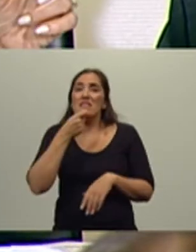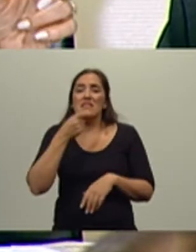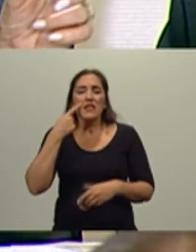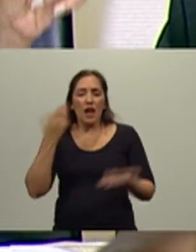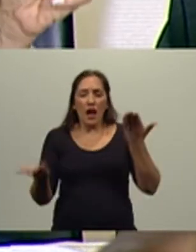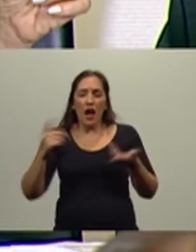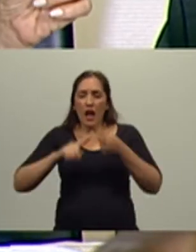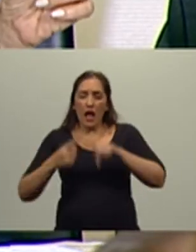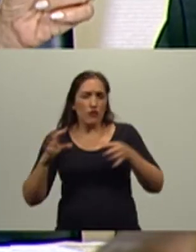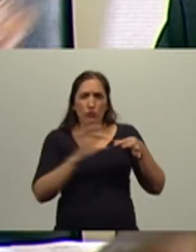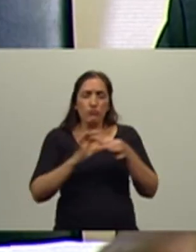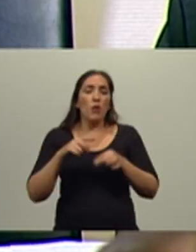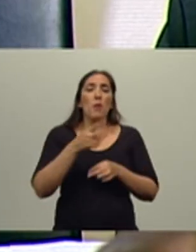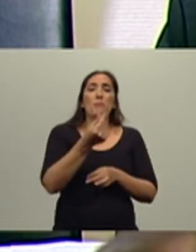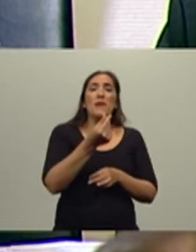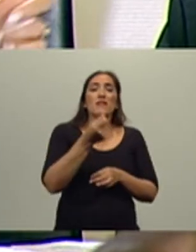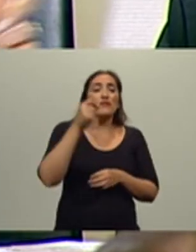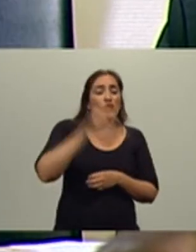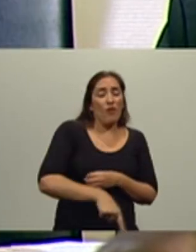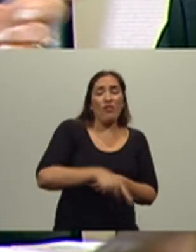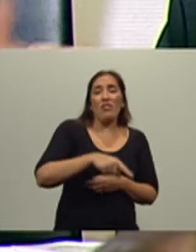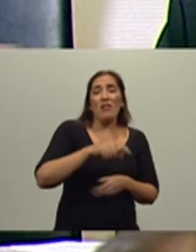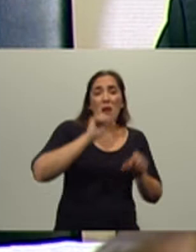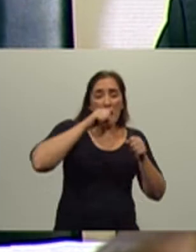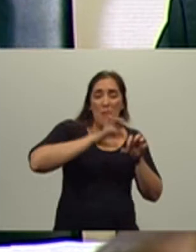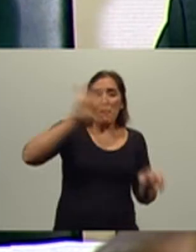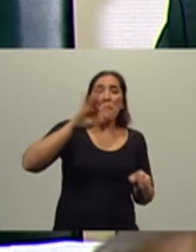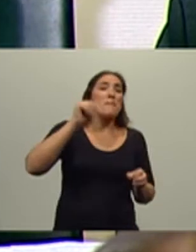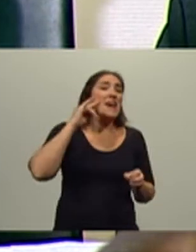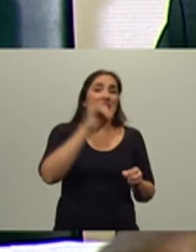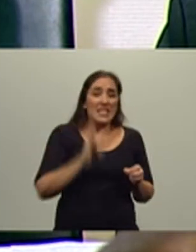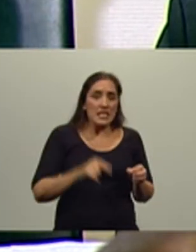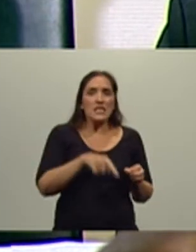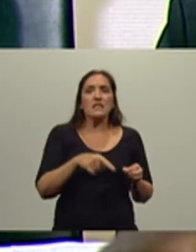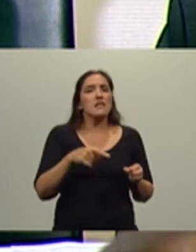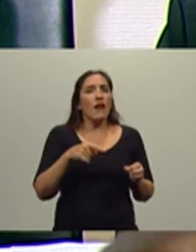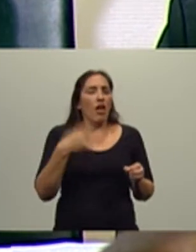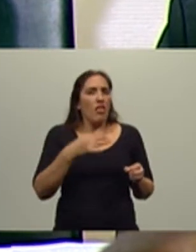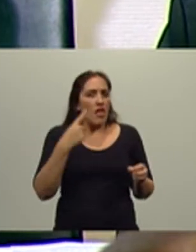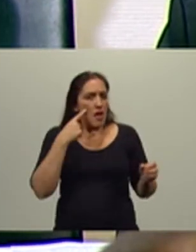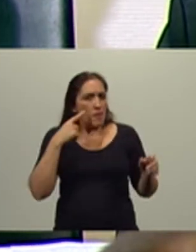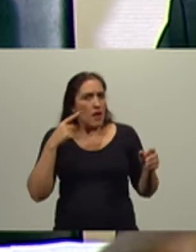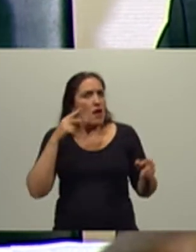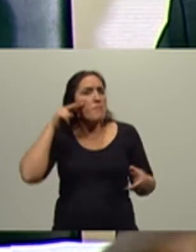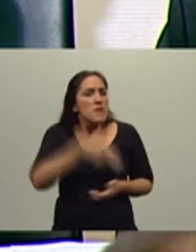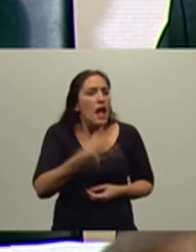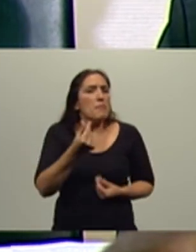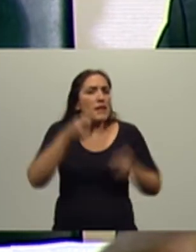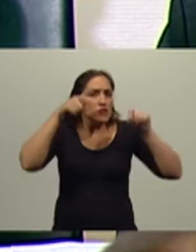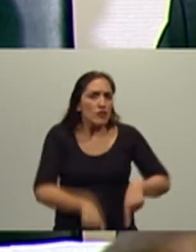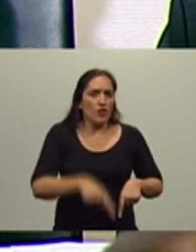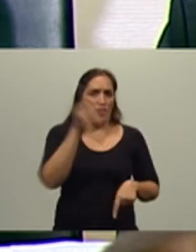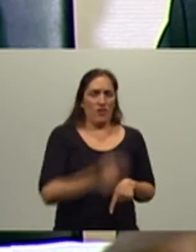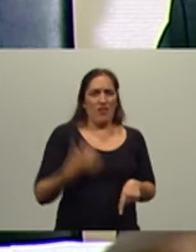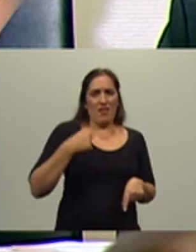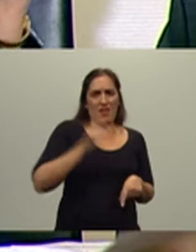del maíz, del precio interno, cómo van a hacer para mantenerlo, sobre todo el maíz, que realmente tenemos un excedente mucho más grande